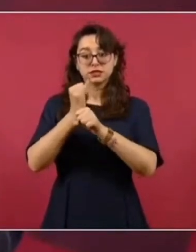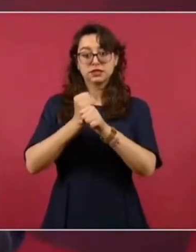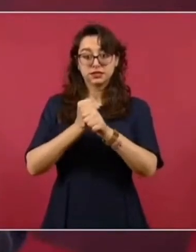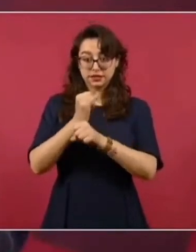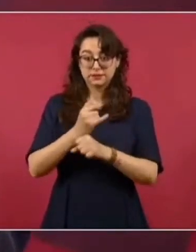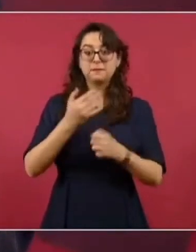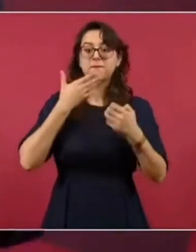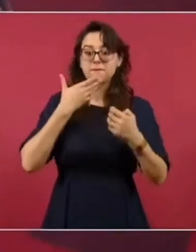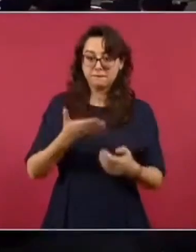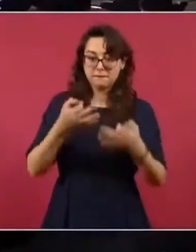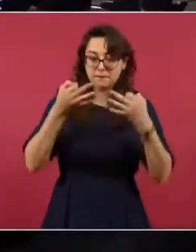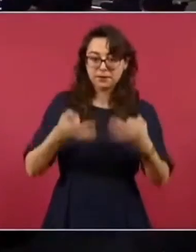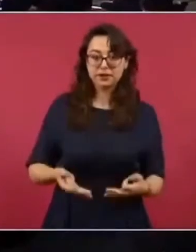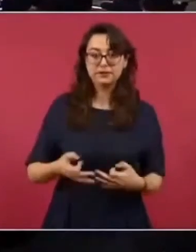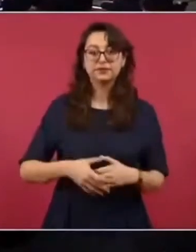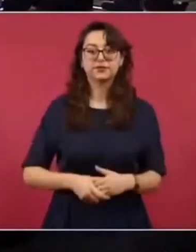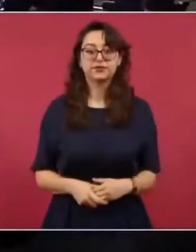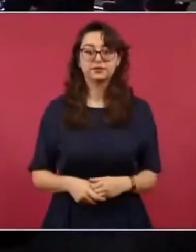Muy bien.